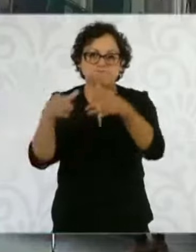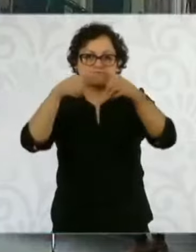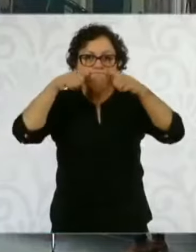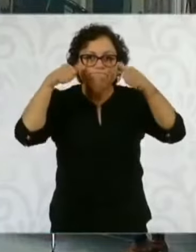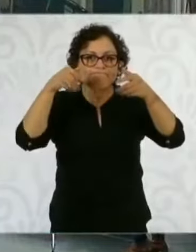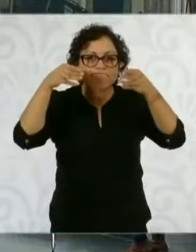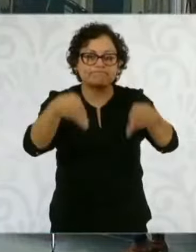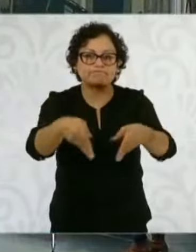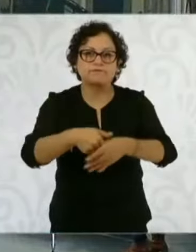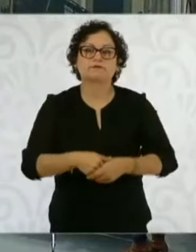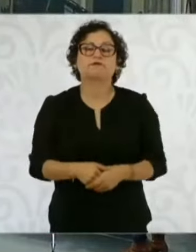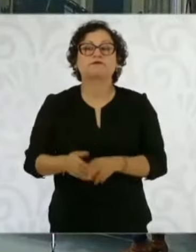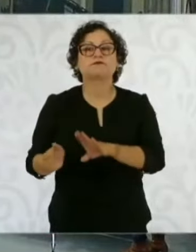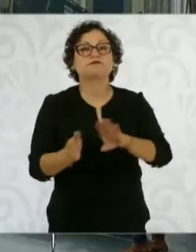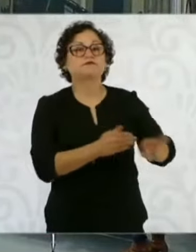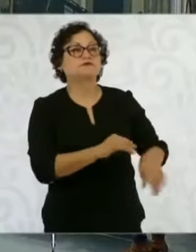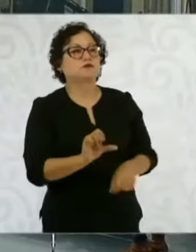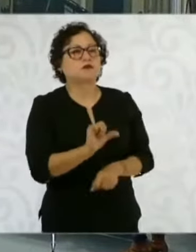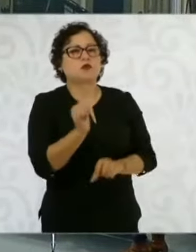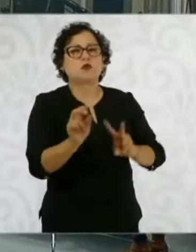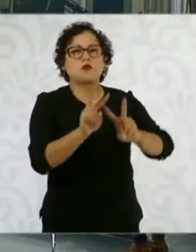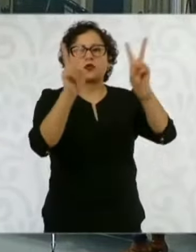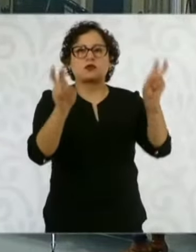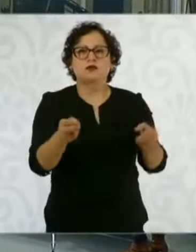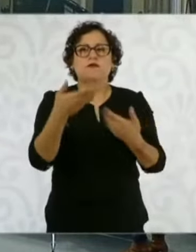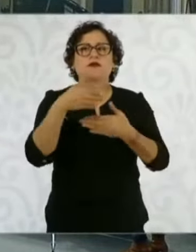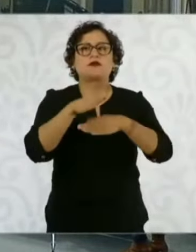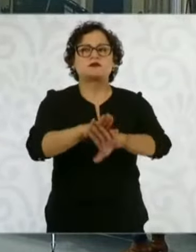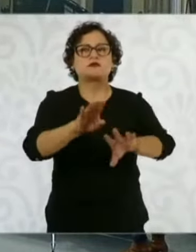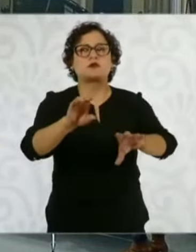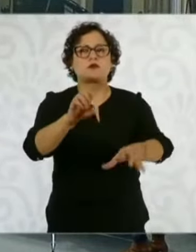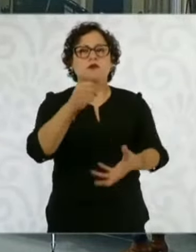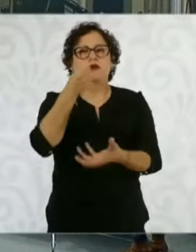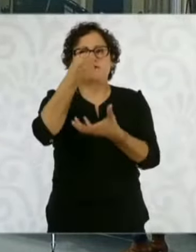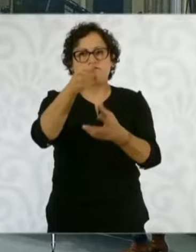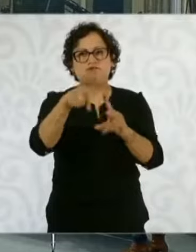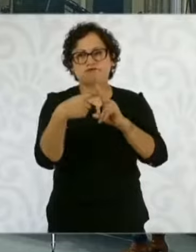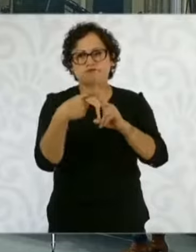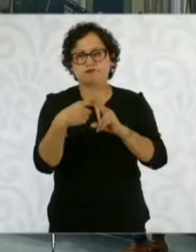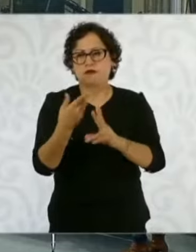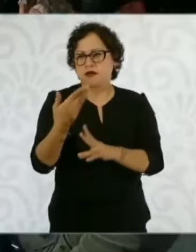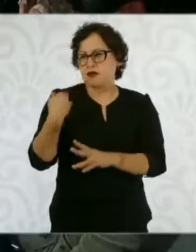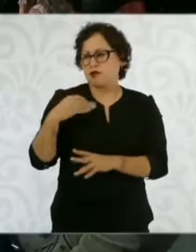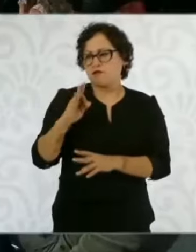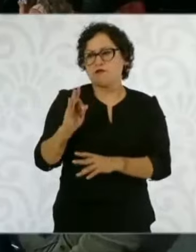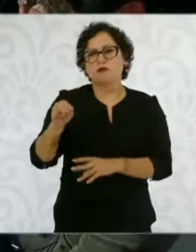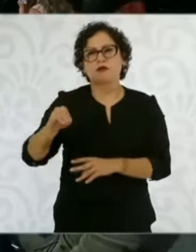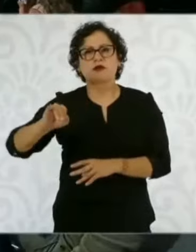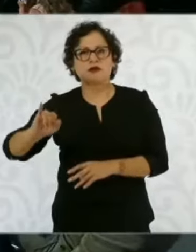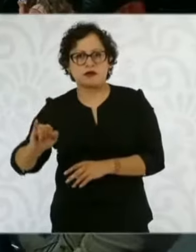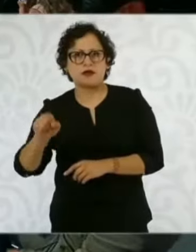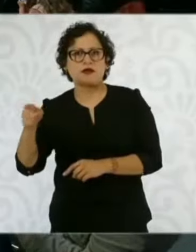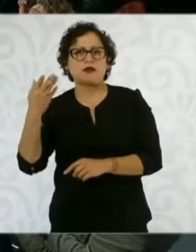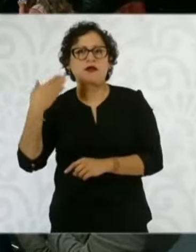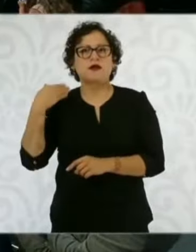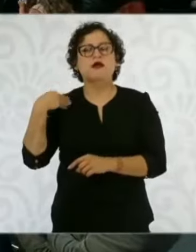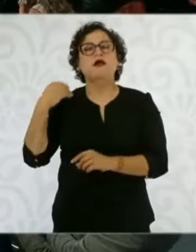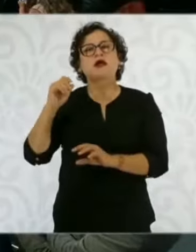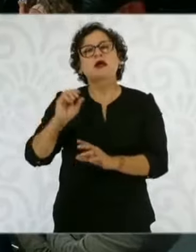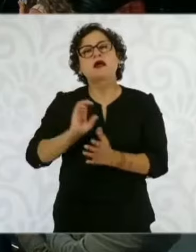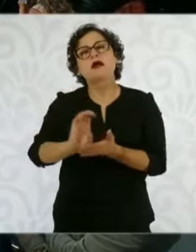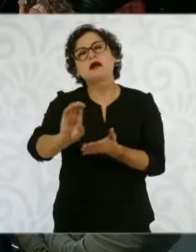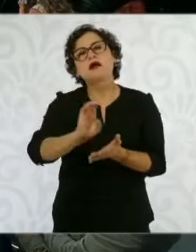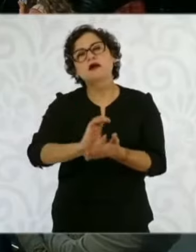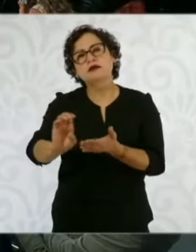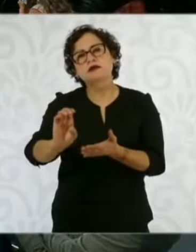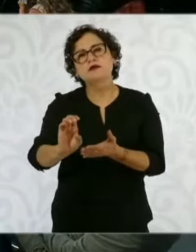El rubro financiero, Presidenta, hace unos días el Fondo Monetario Internacional otorgó un crédito blando por 35 mil millones